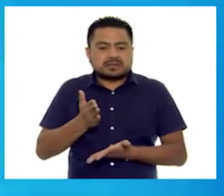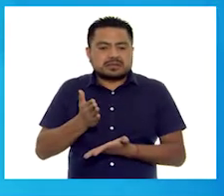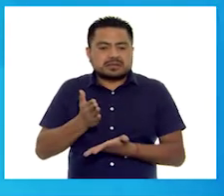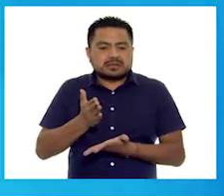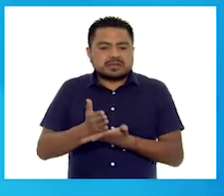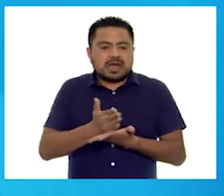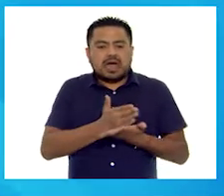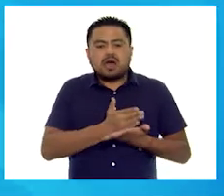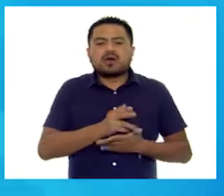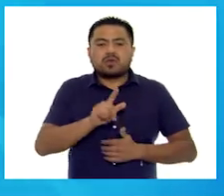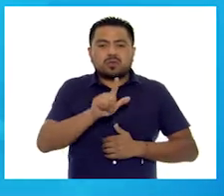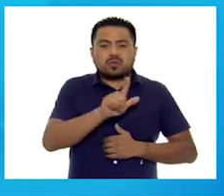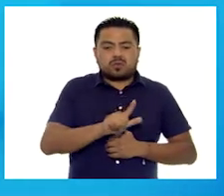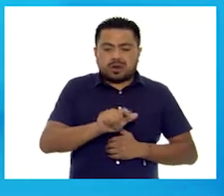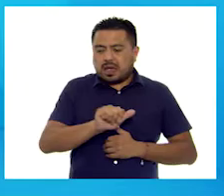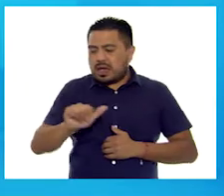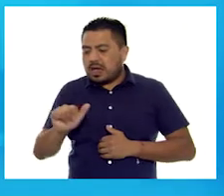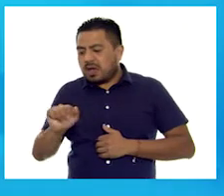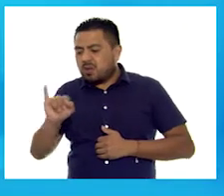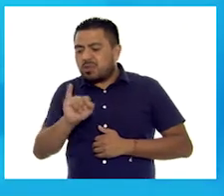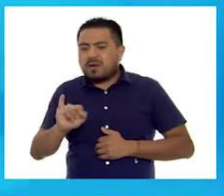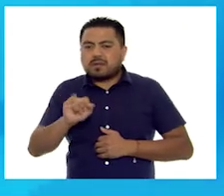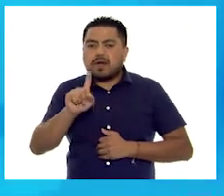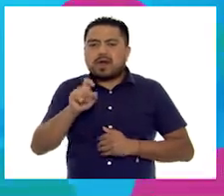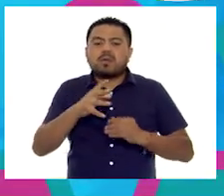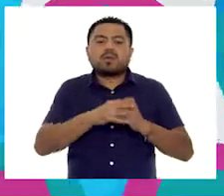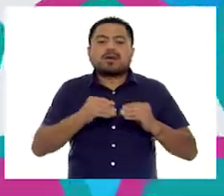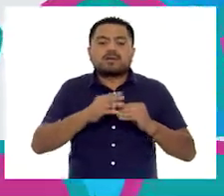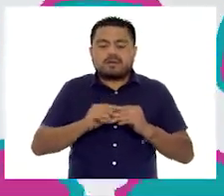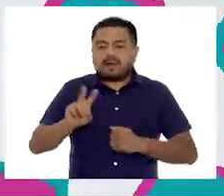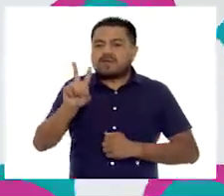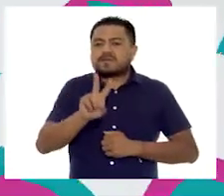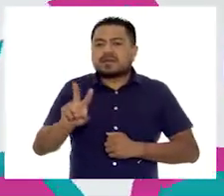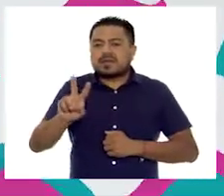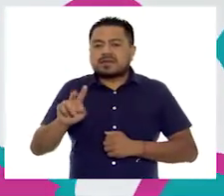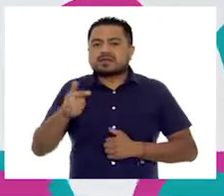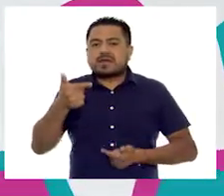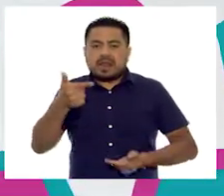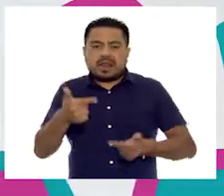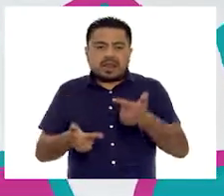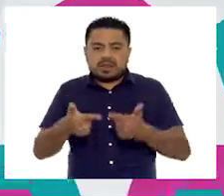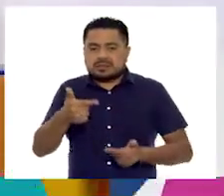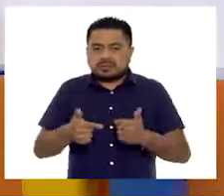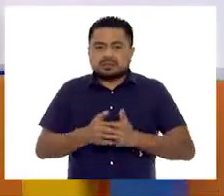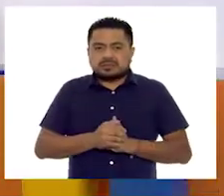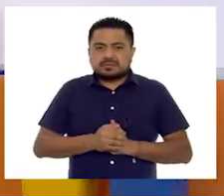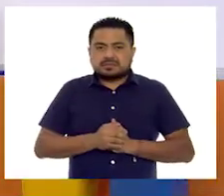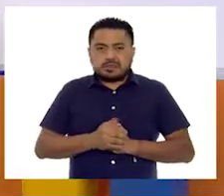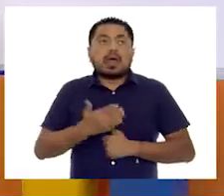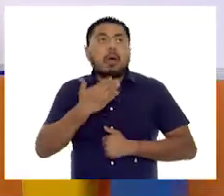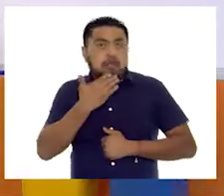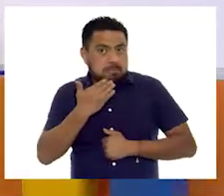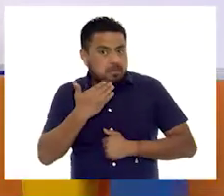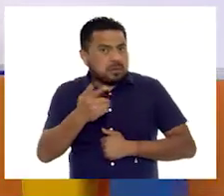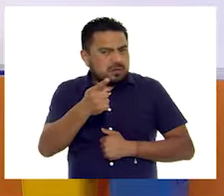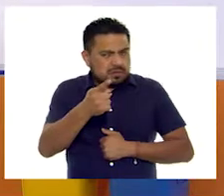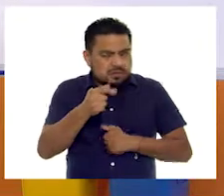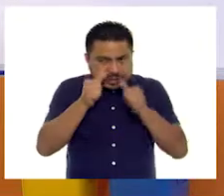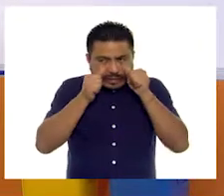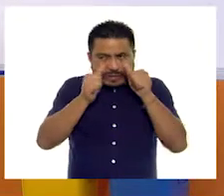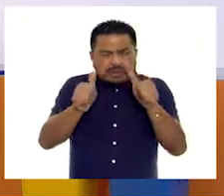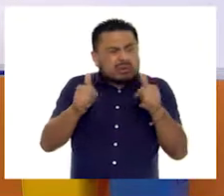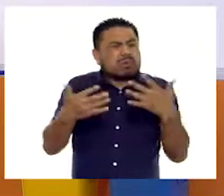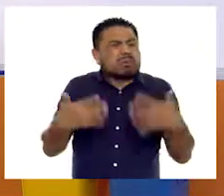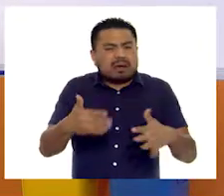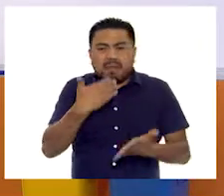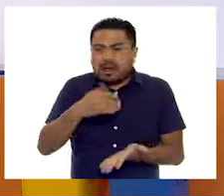Y de lunes a jueves toma agua de frutas y los viernes leche. ¡Muy bien! ¿Escucharon ustedes?